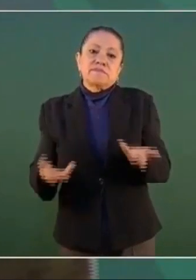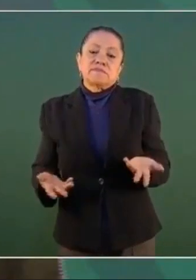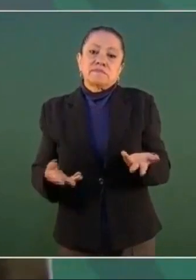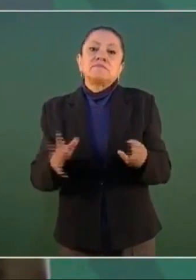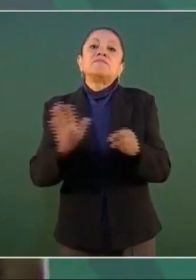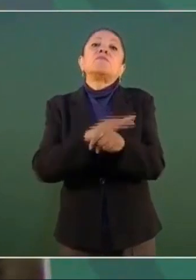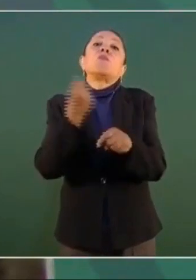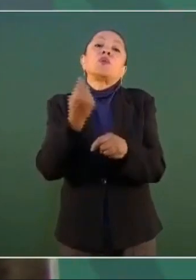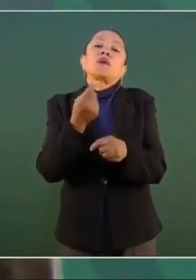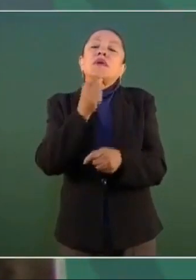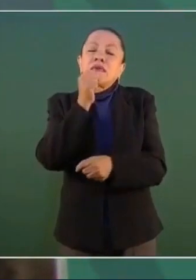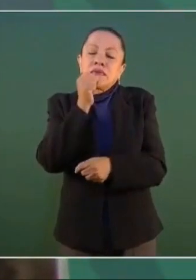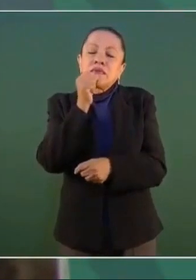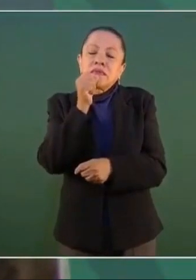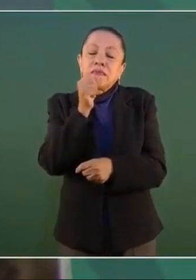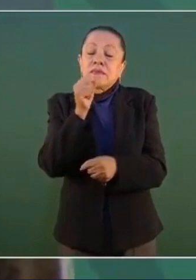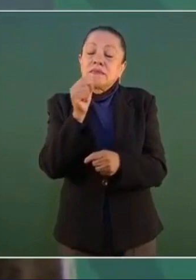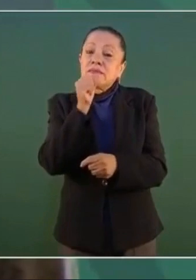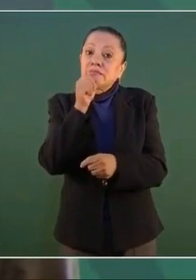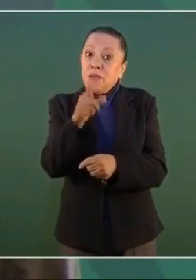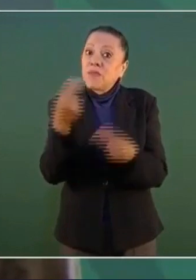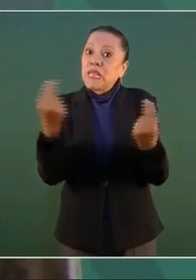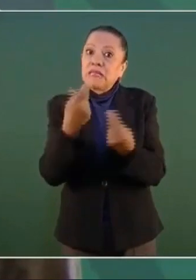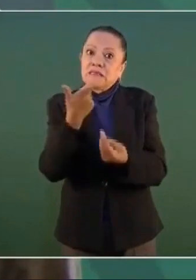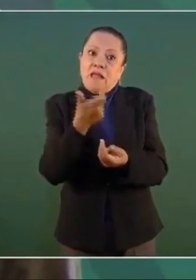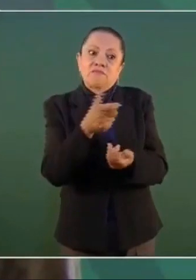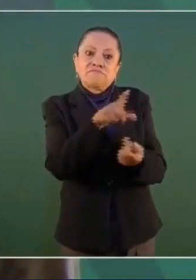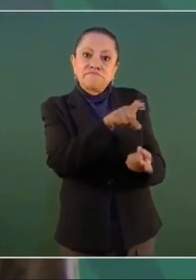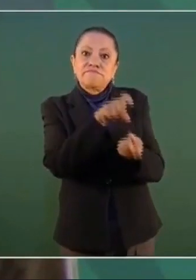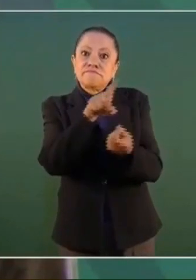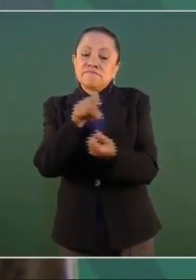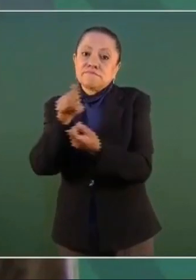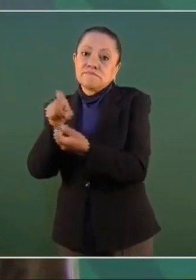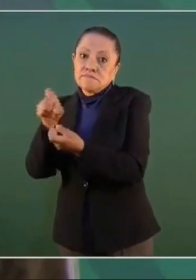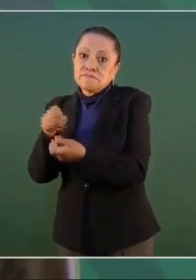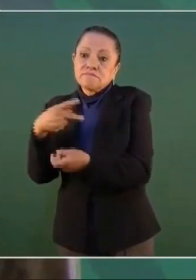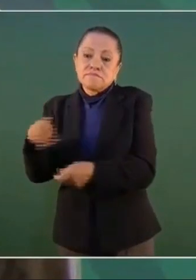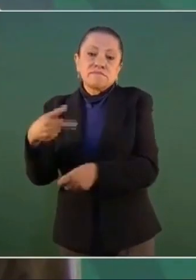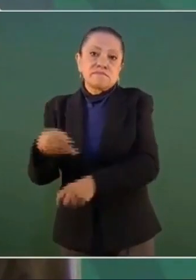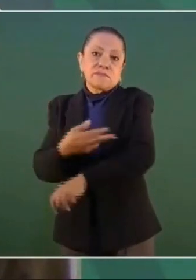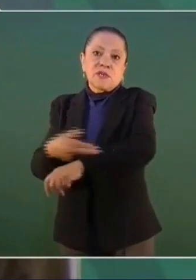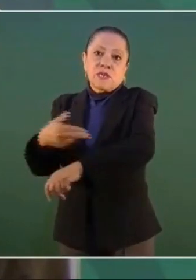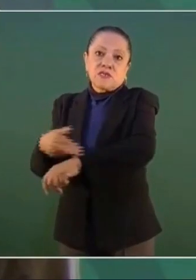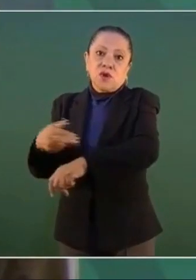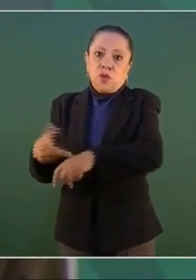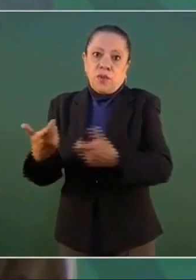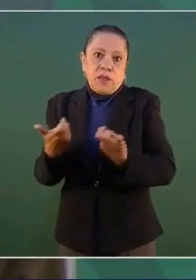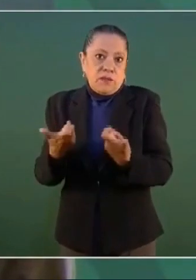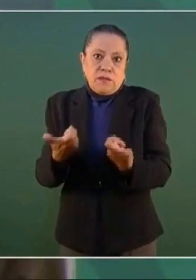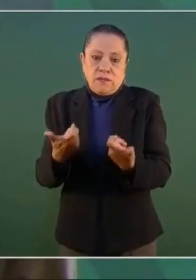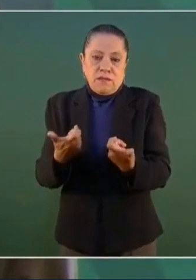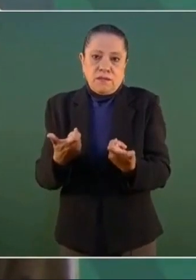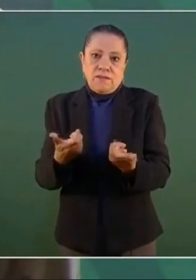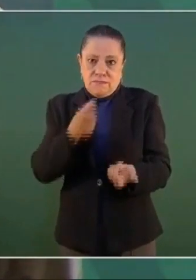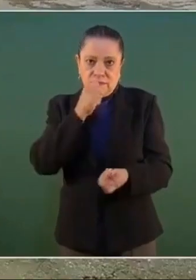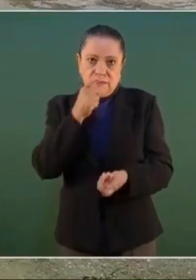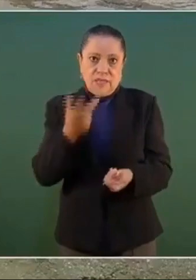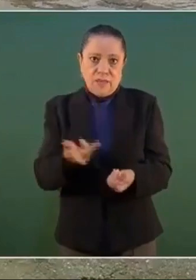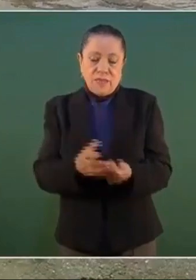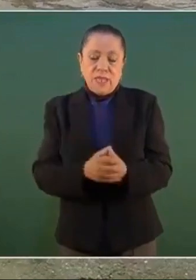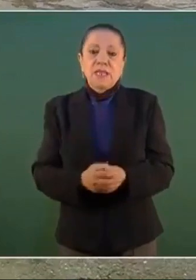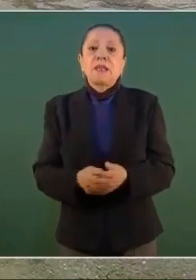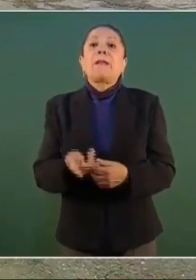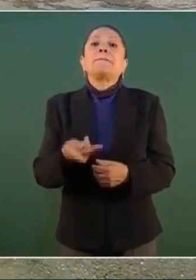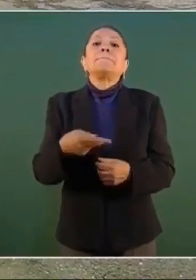ingresos y resolver sus problemas económicos, financieros, pero